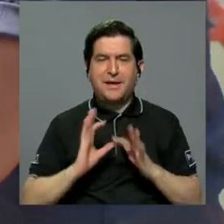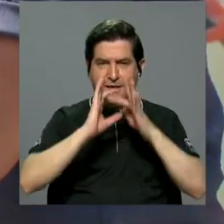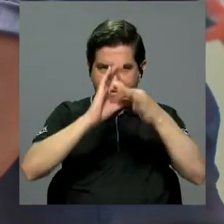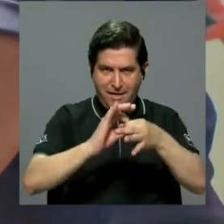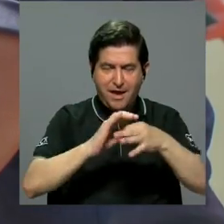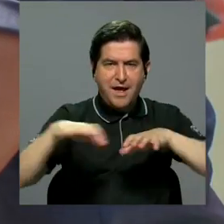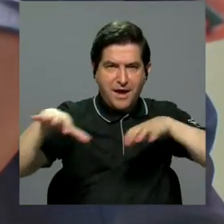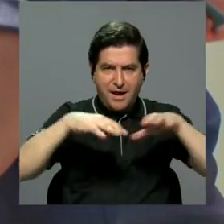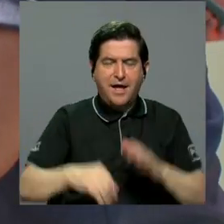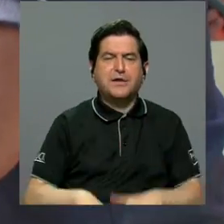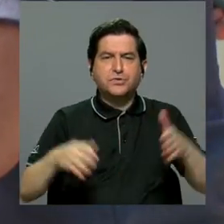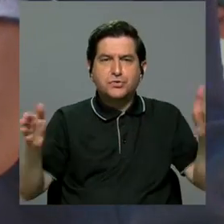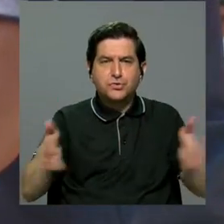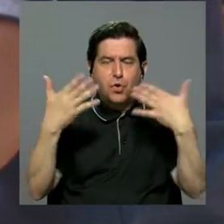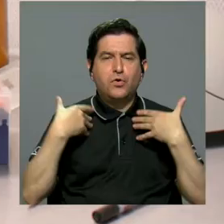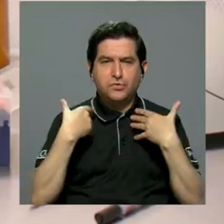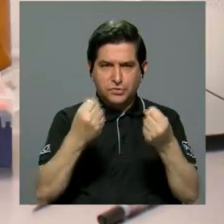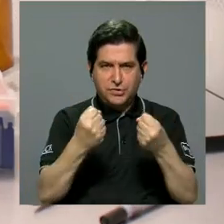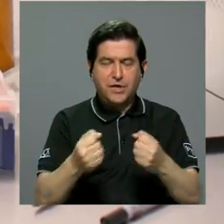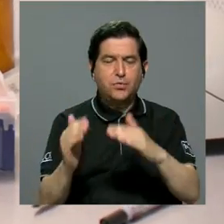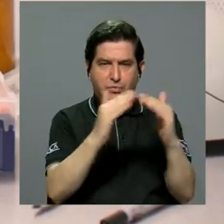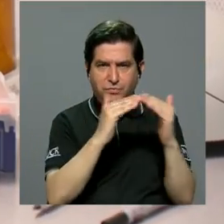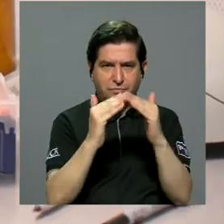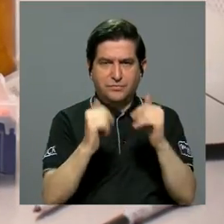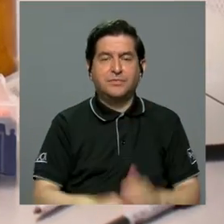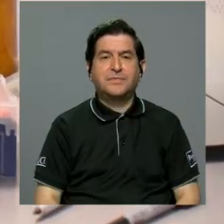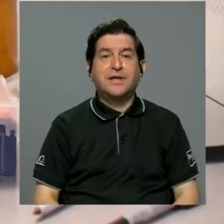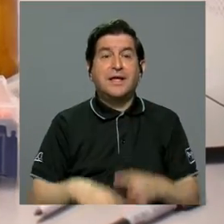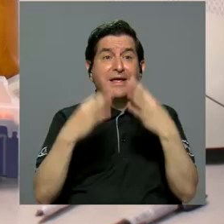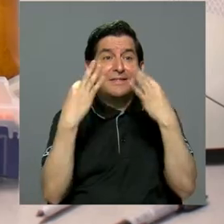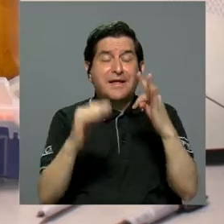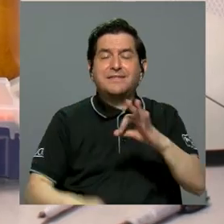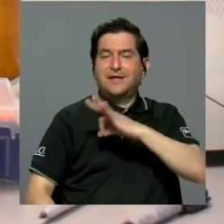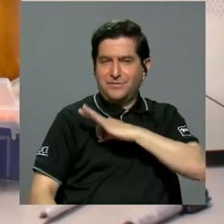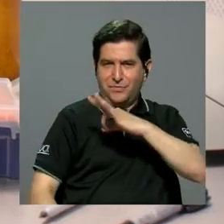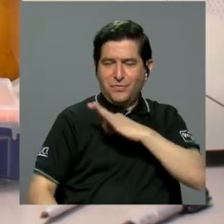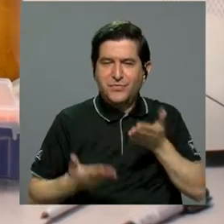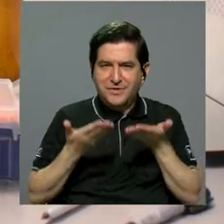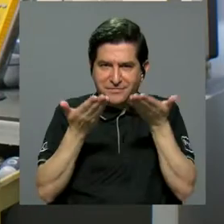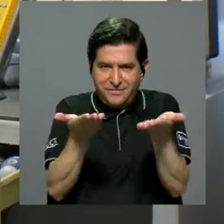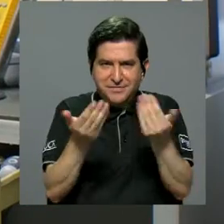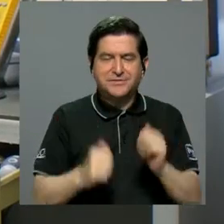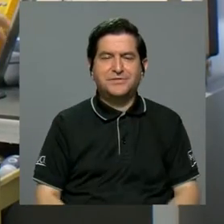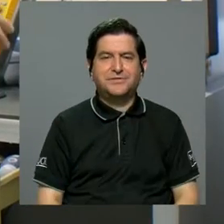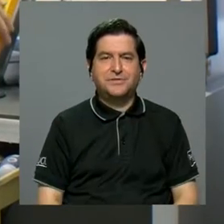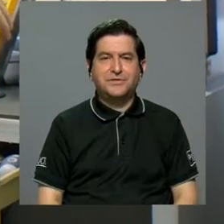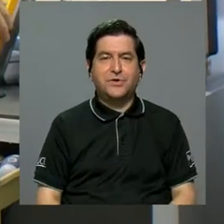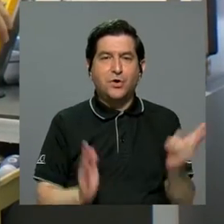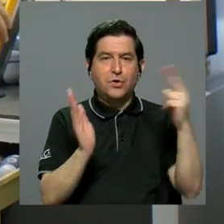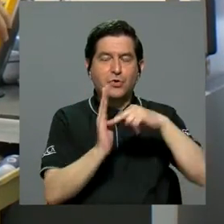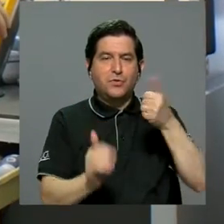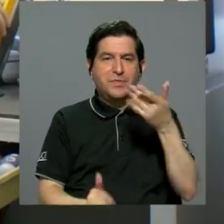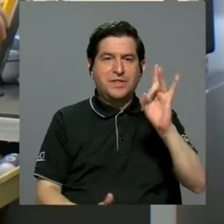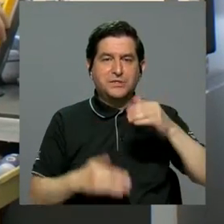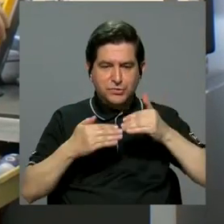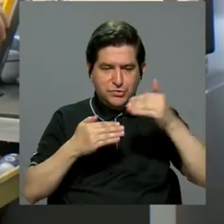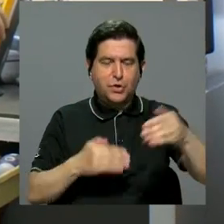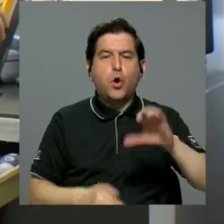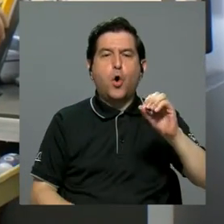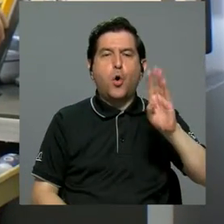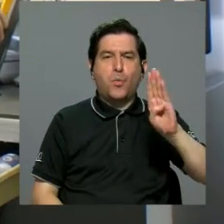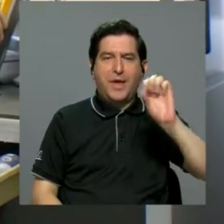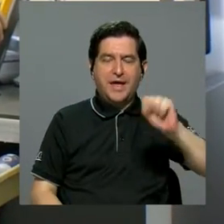conjunta acciones desde promoción de la salud para sus poblaciones, tratando de llevar bienestar. Desde el 2018, la